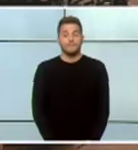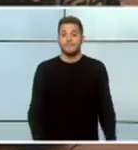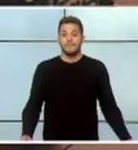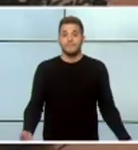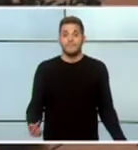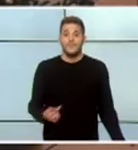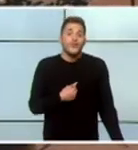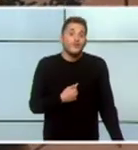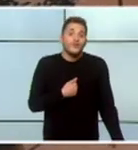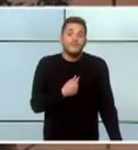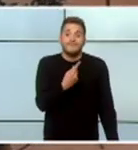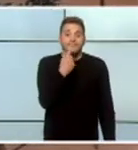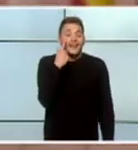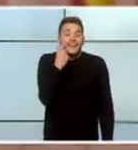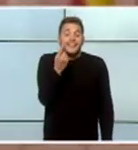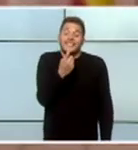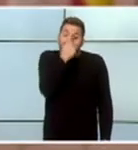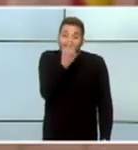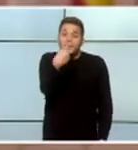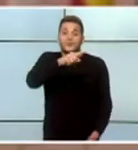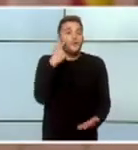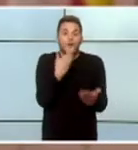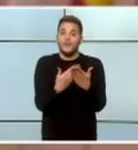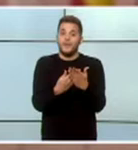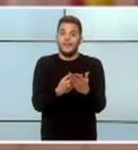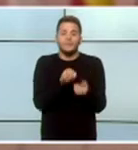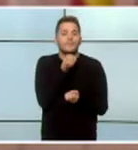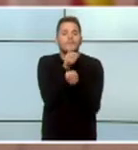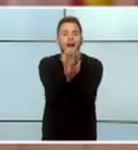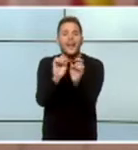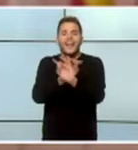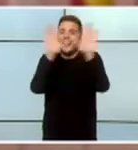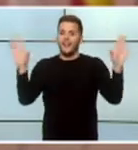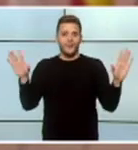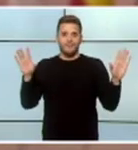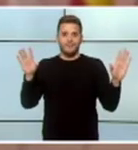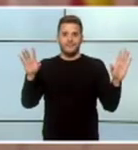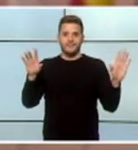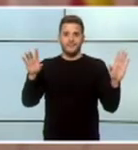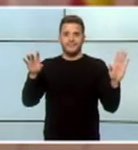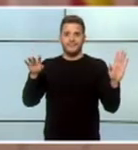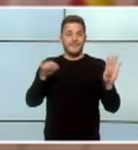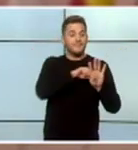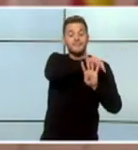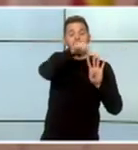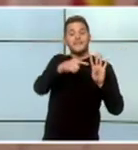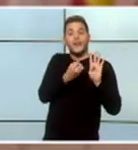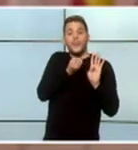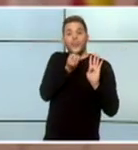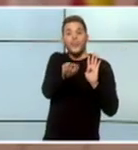Yo... ...creo que ya lo habéis visto... ...es un mensaje muy claro... ...más allá de lo que han dicho ellas... ...y de lo que ha dicho